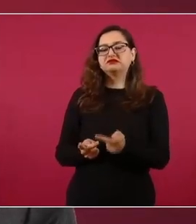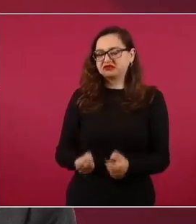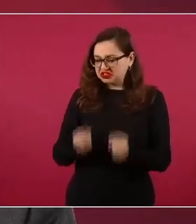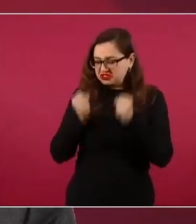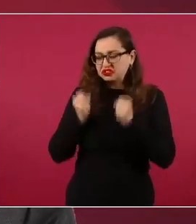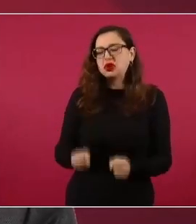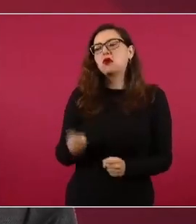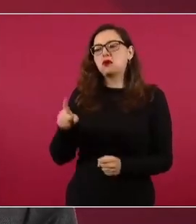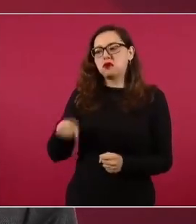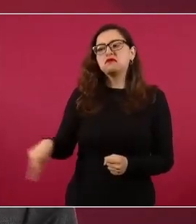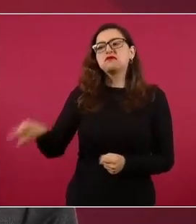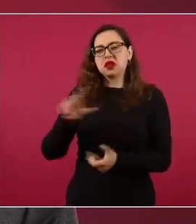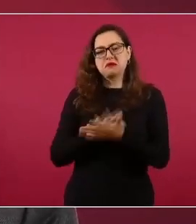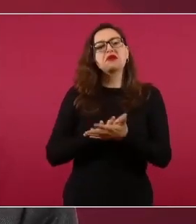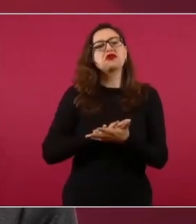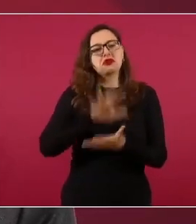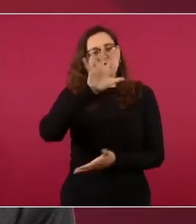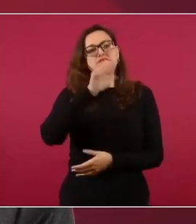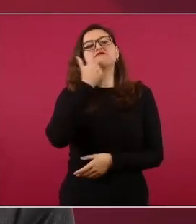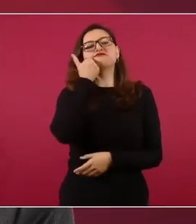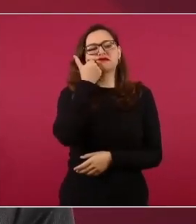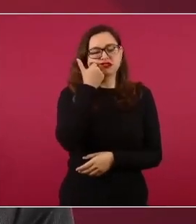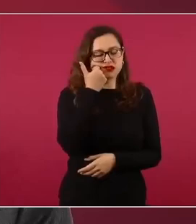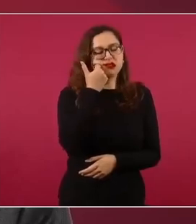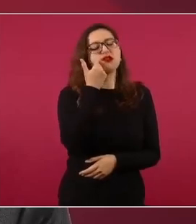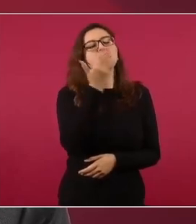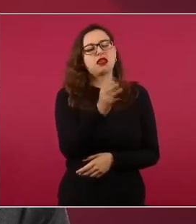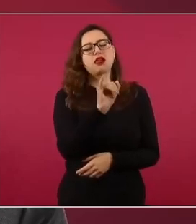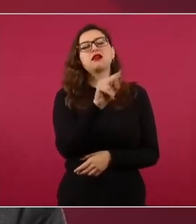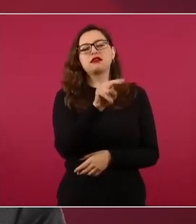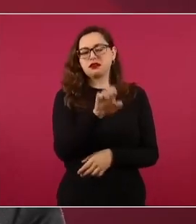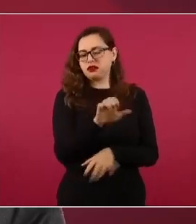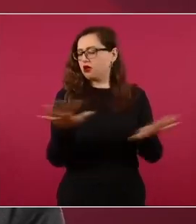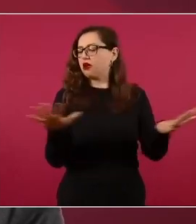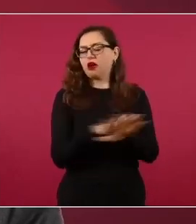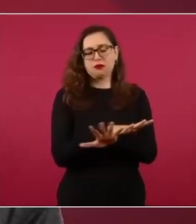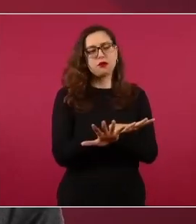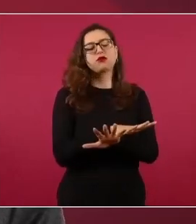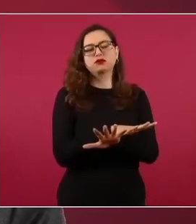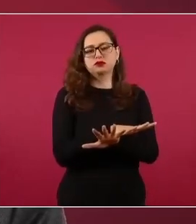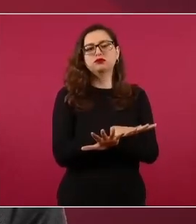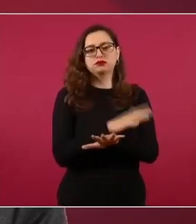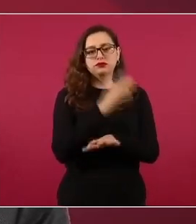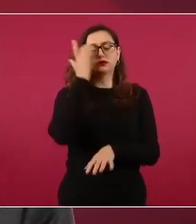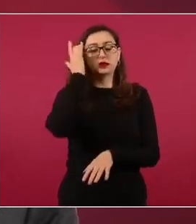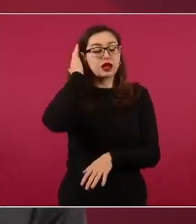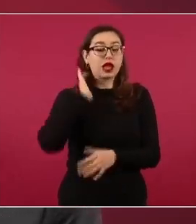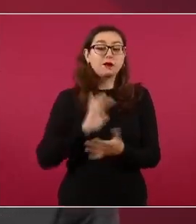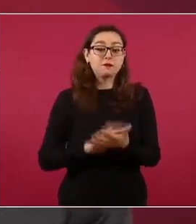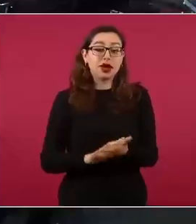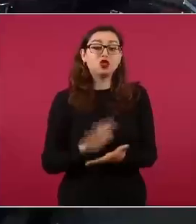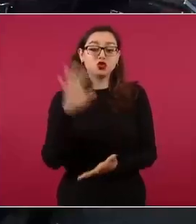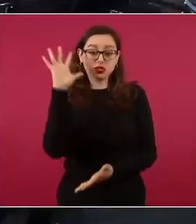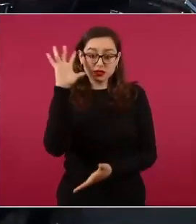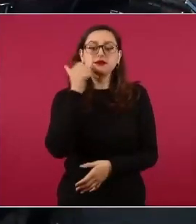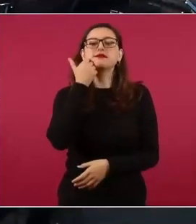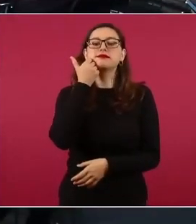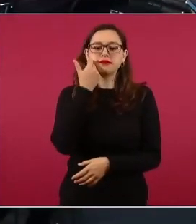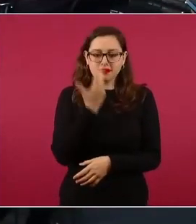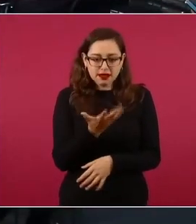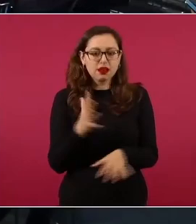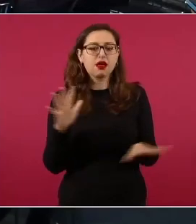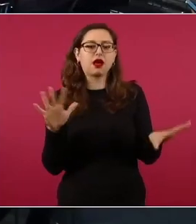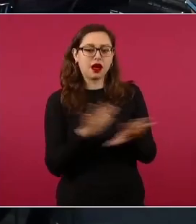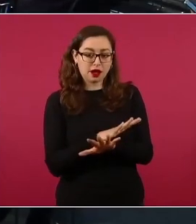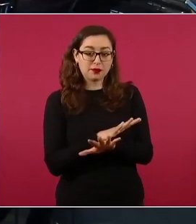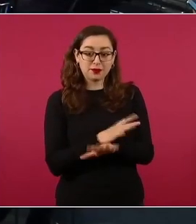estaría a favor de que se llevara a cabo la reforma. Pero como ellos